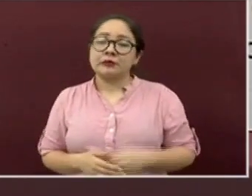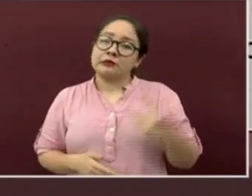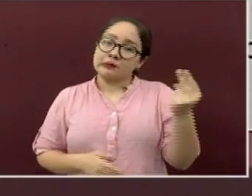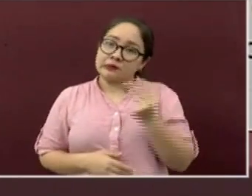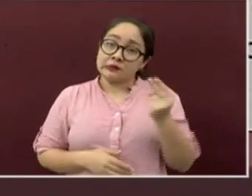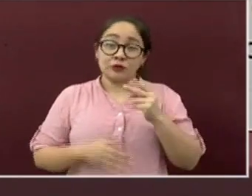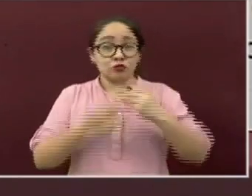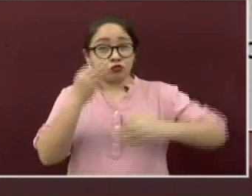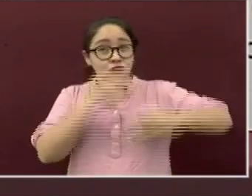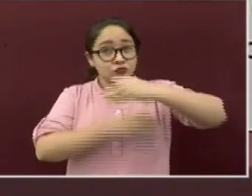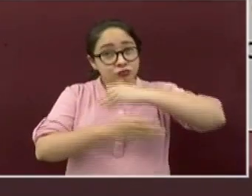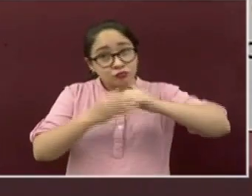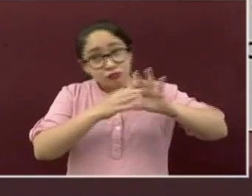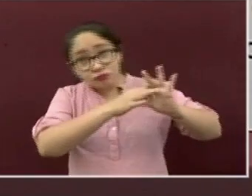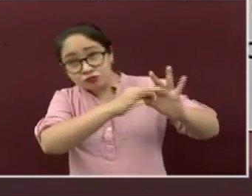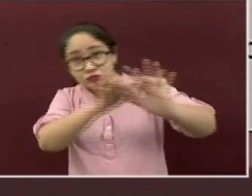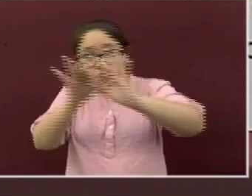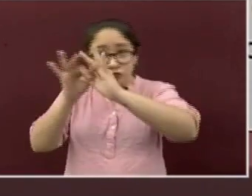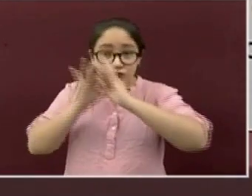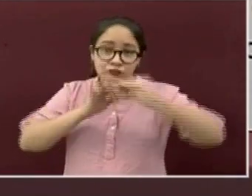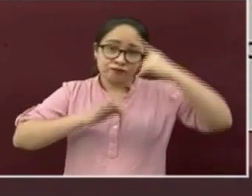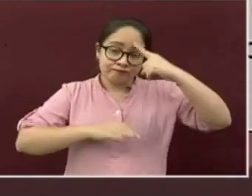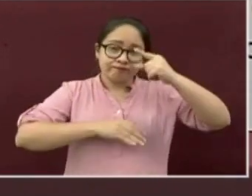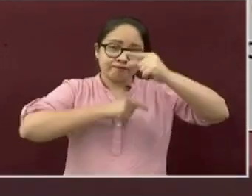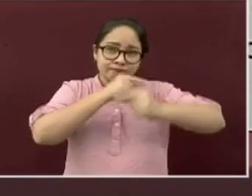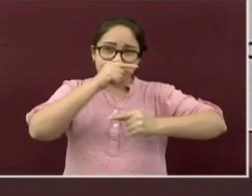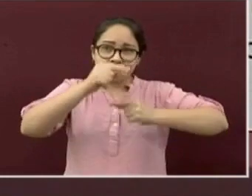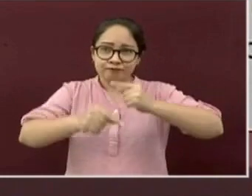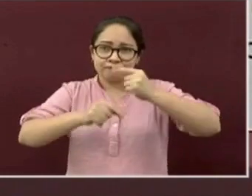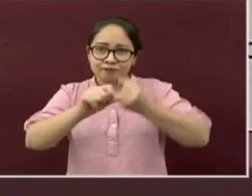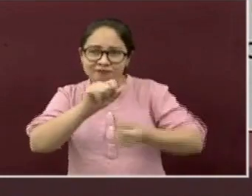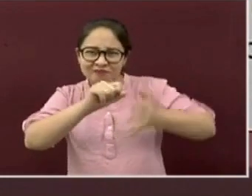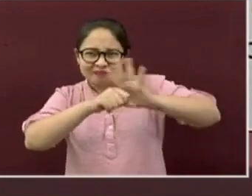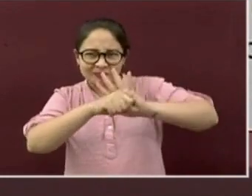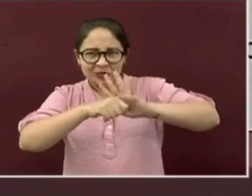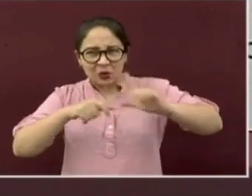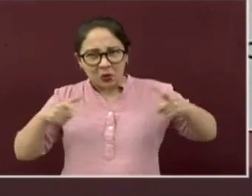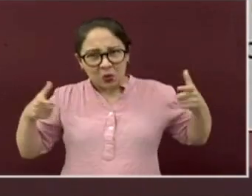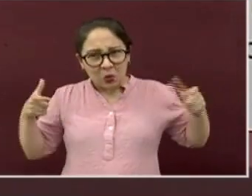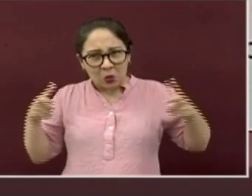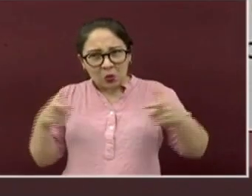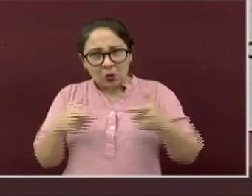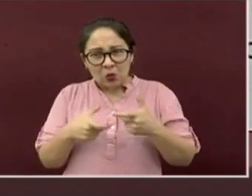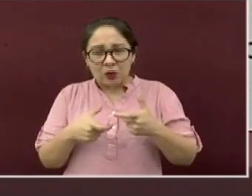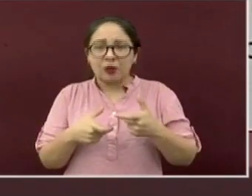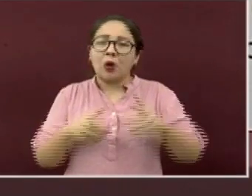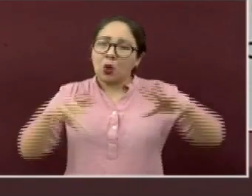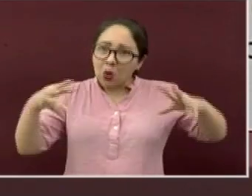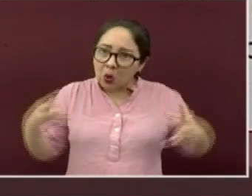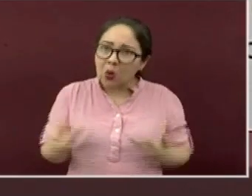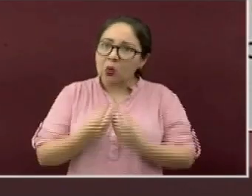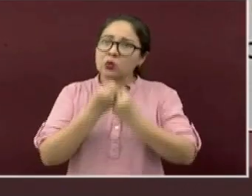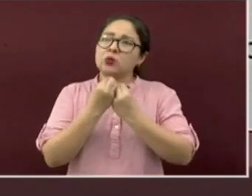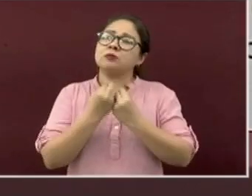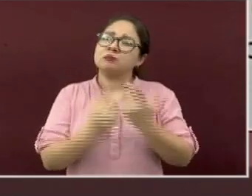sumarnos todos para poder ir superando esta pandemia juntos y vacunados.